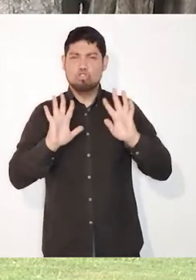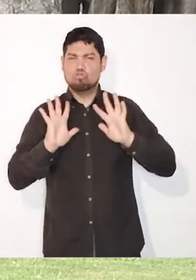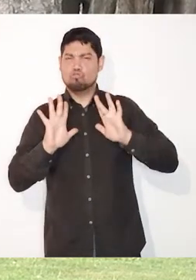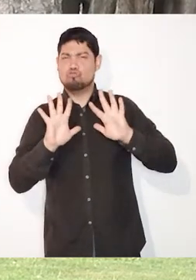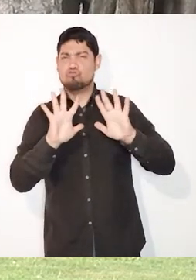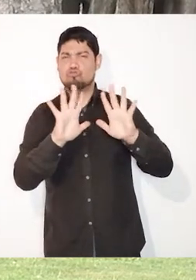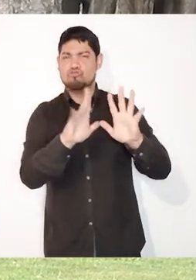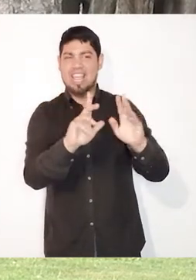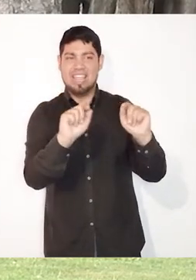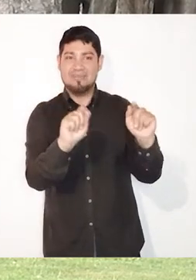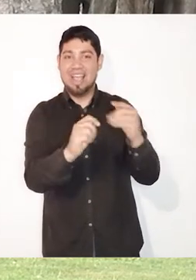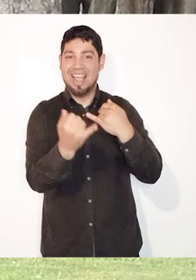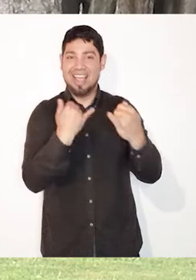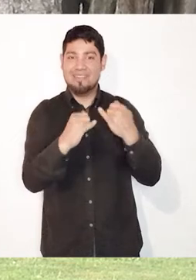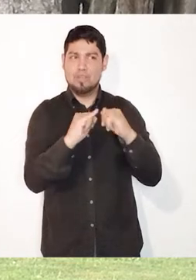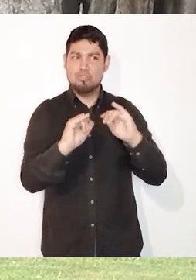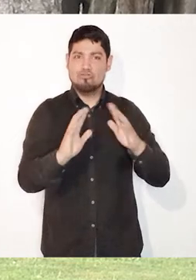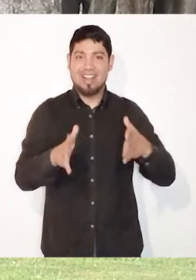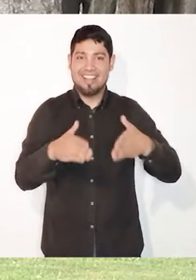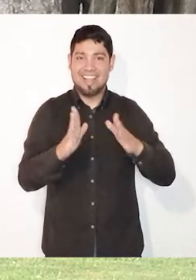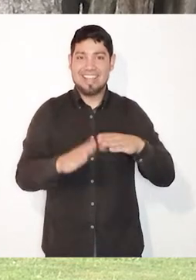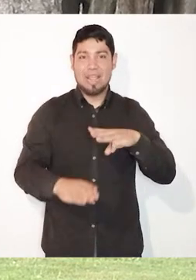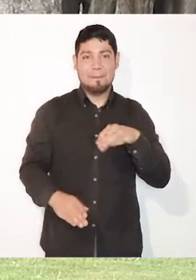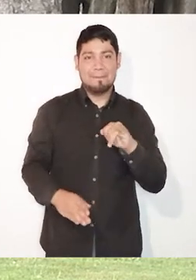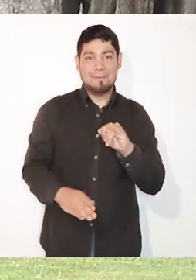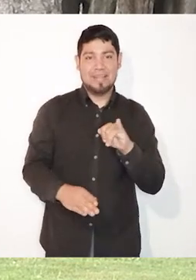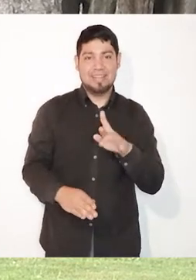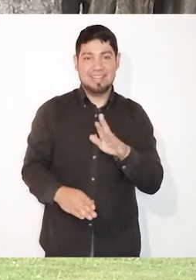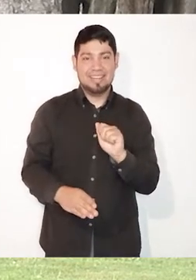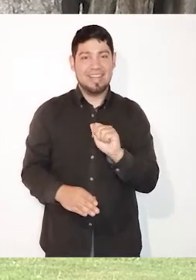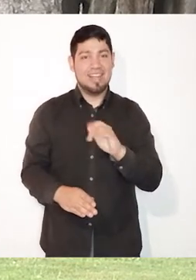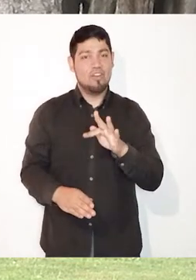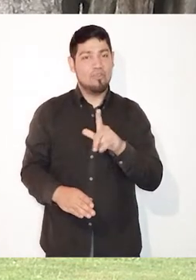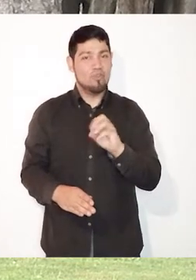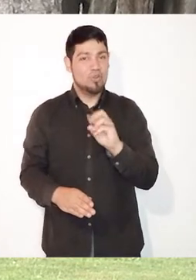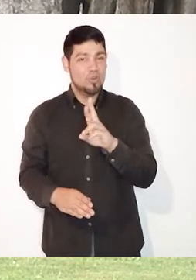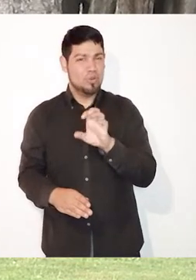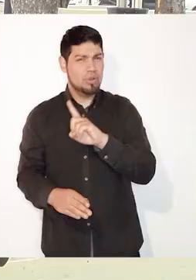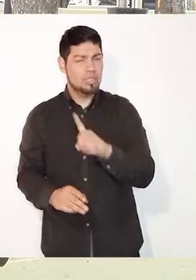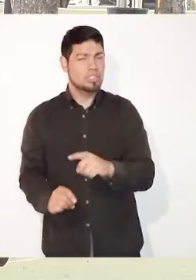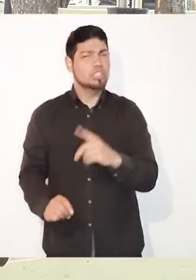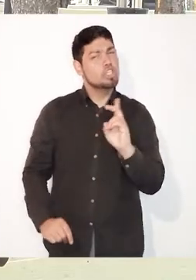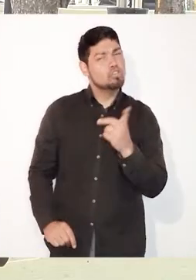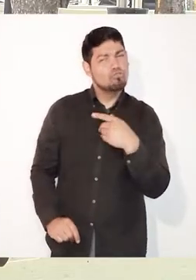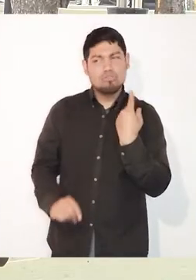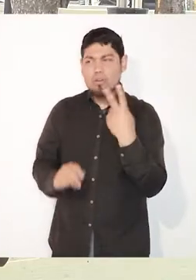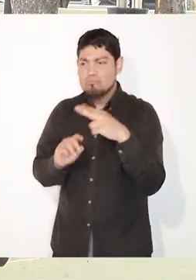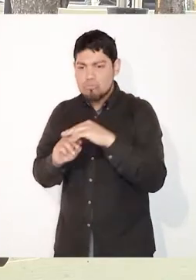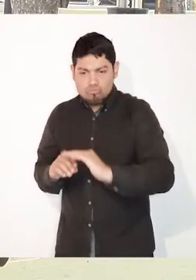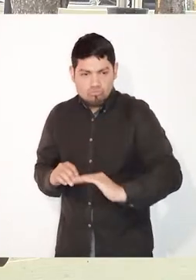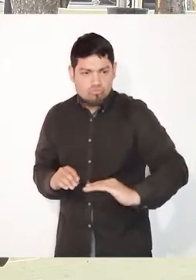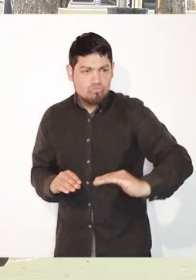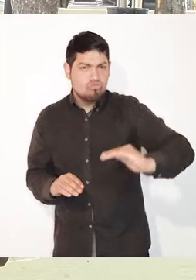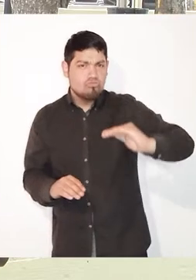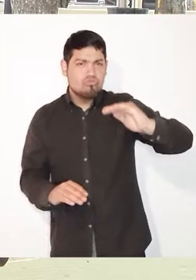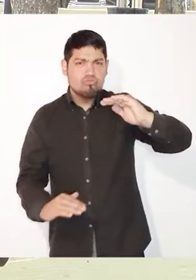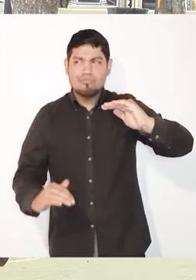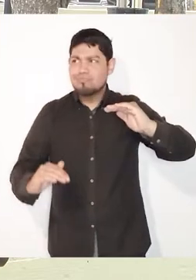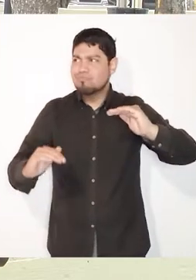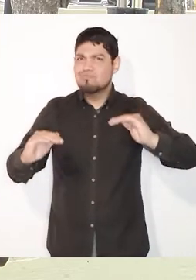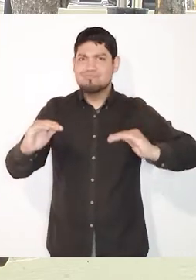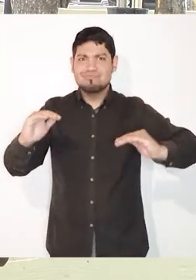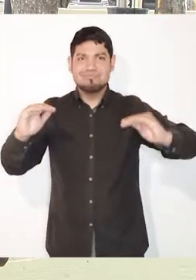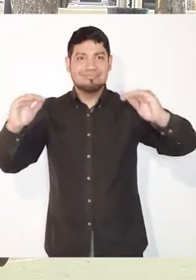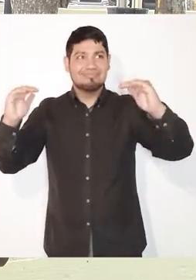Nos reuníamos en la calle Miraflores, nos veíamos crecer, cambiar. Yo diría que esa fue mi